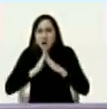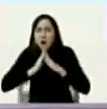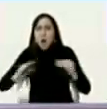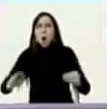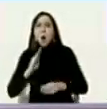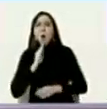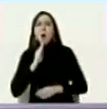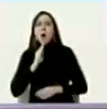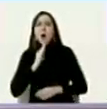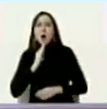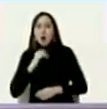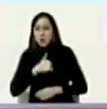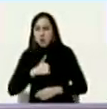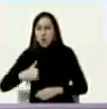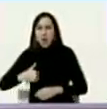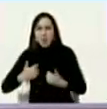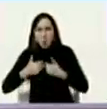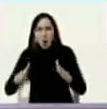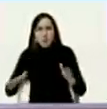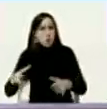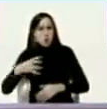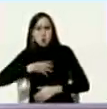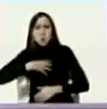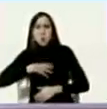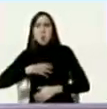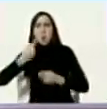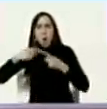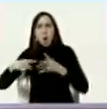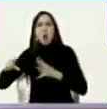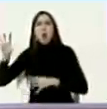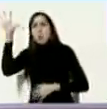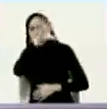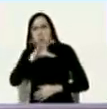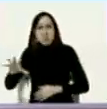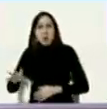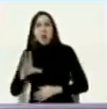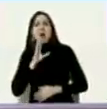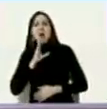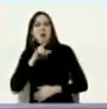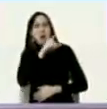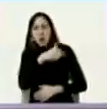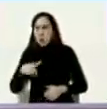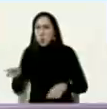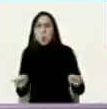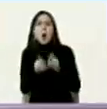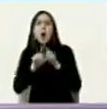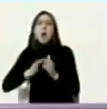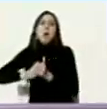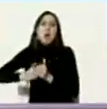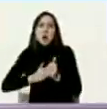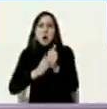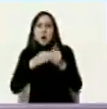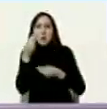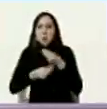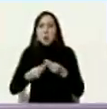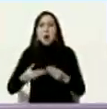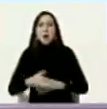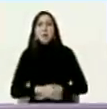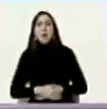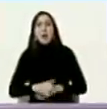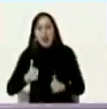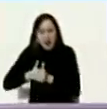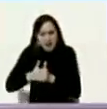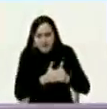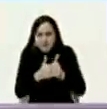queramos hablar abrir en cualquier banco del mundo nos persiguen cualquier cuenta que queramos